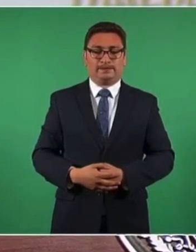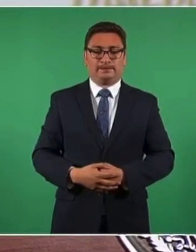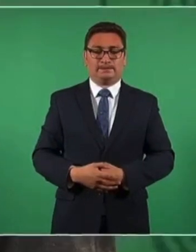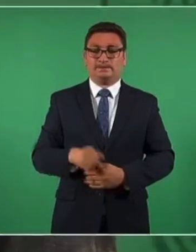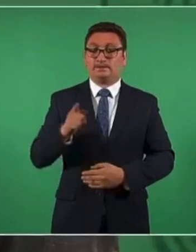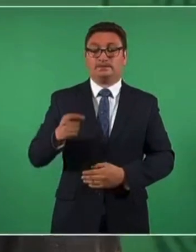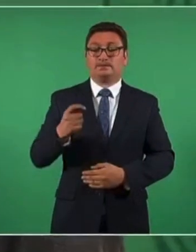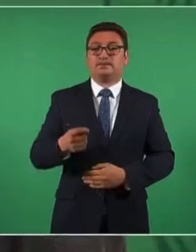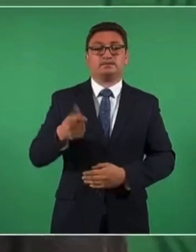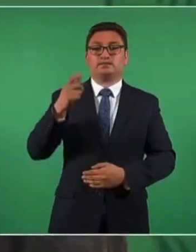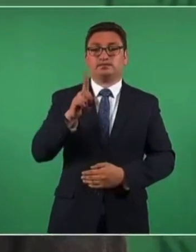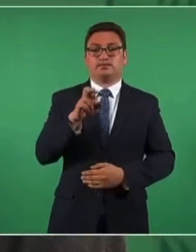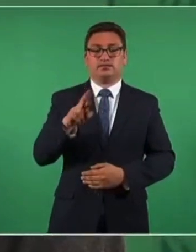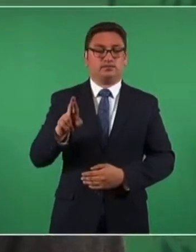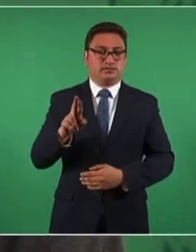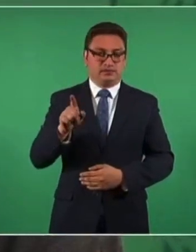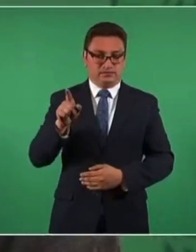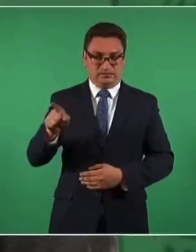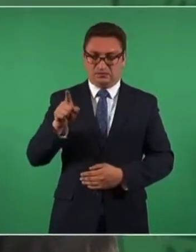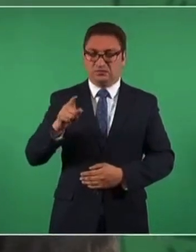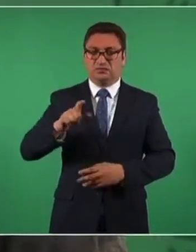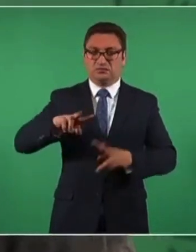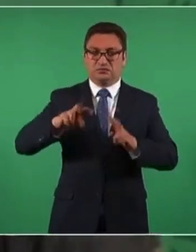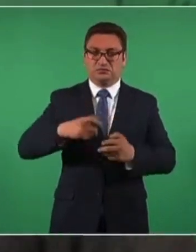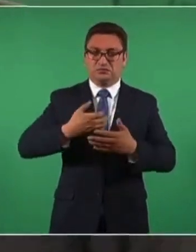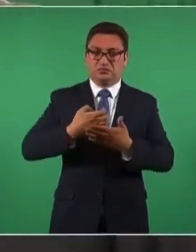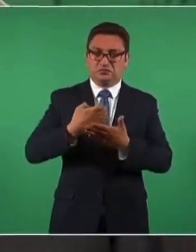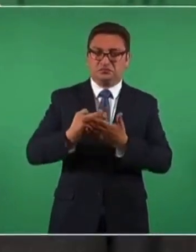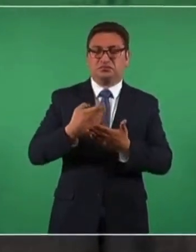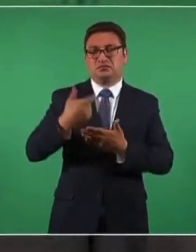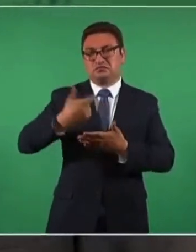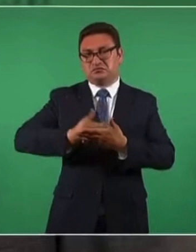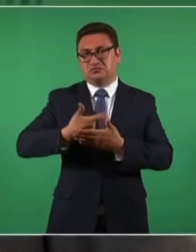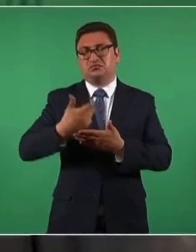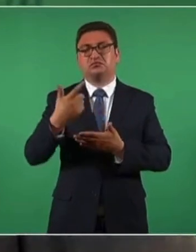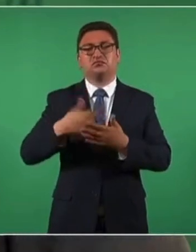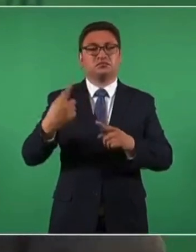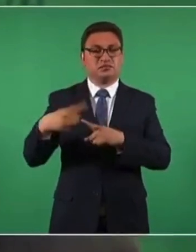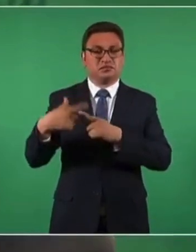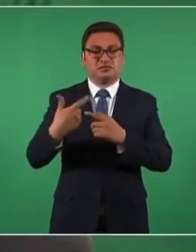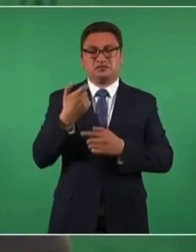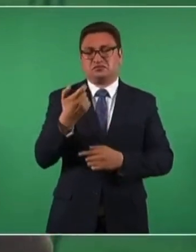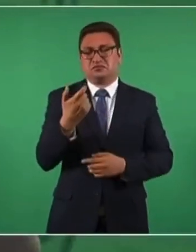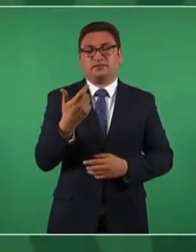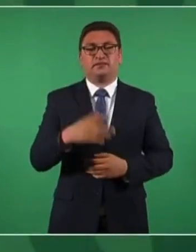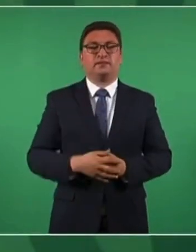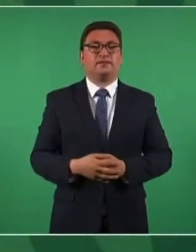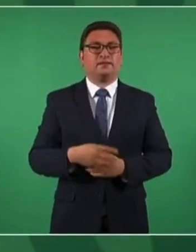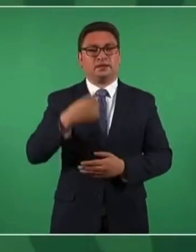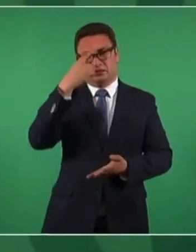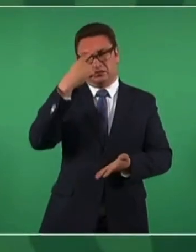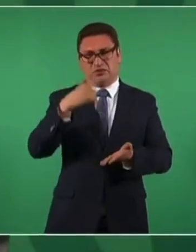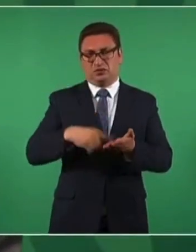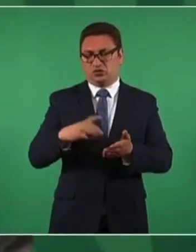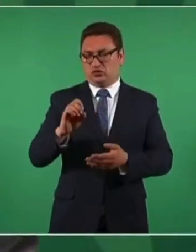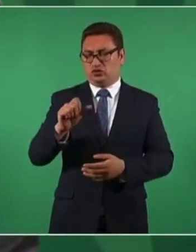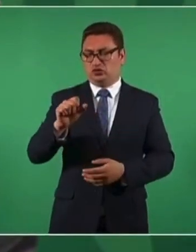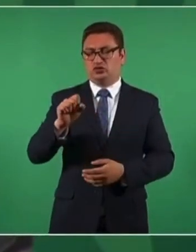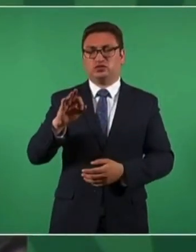doctor en economía, creo que de Oxford,